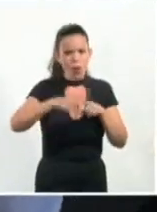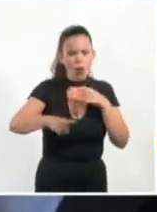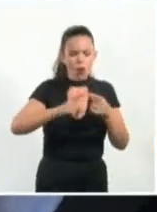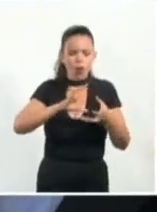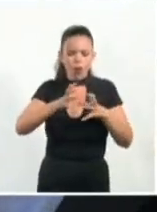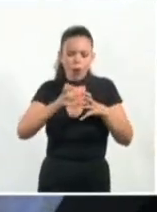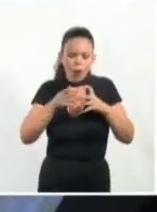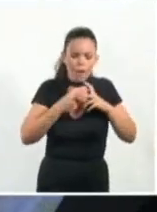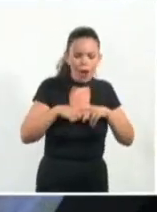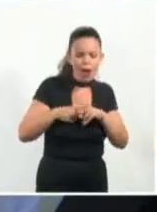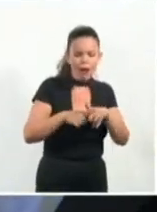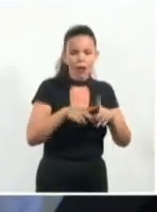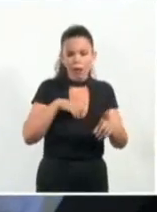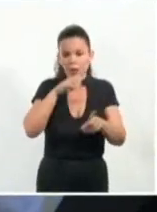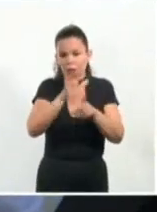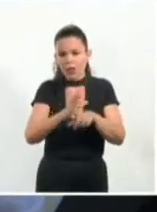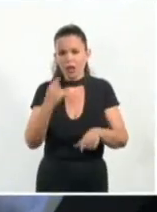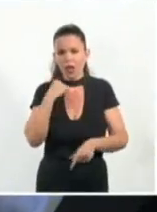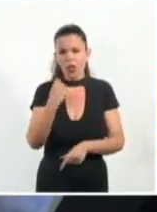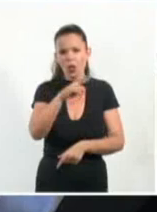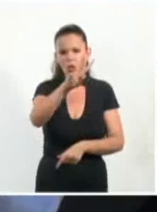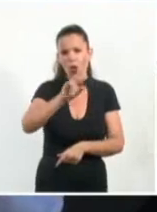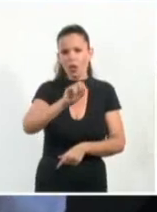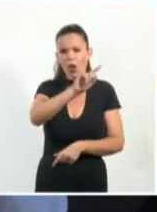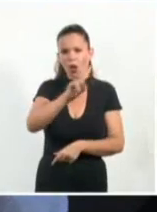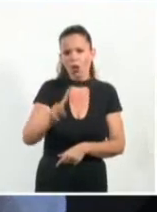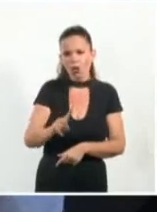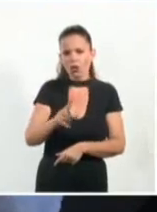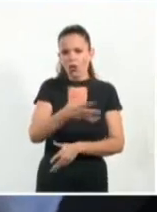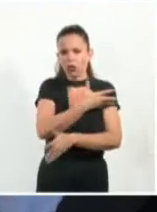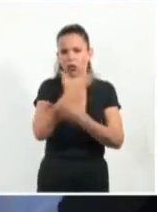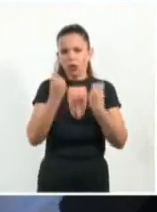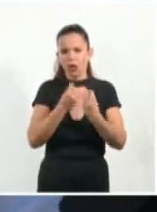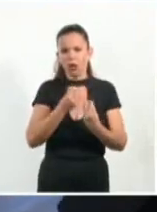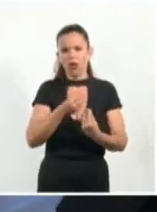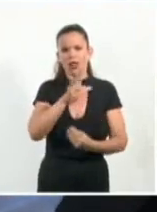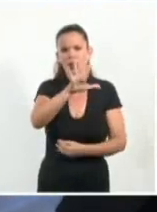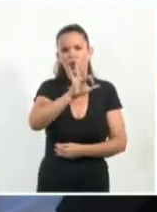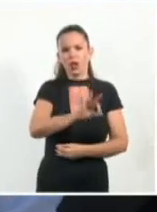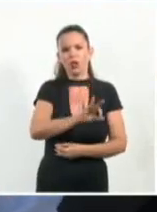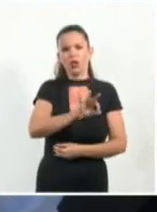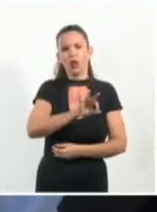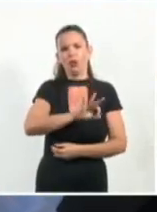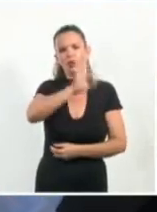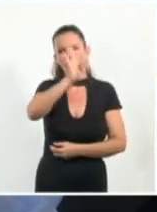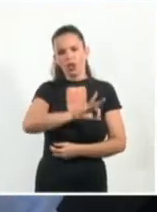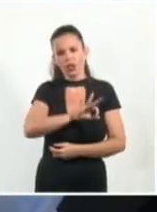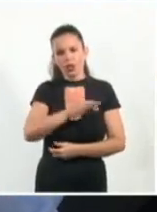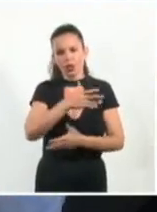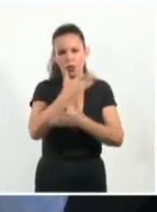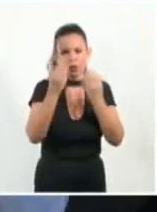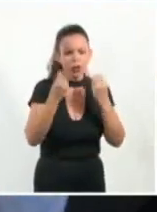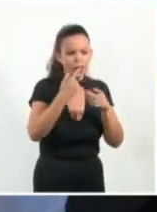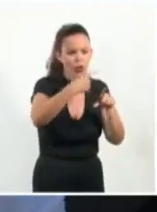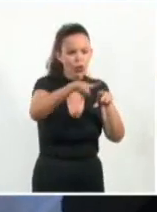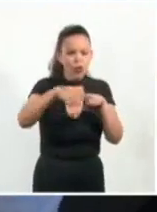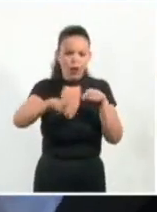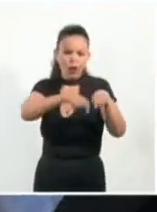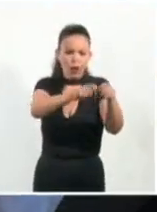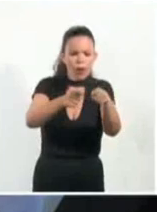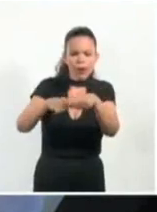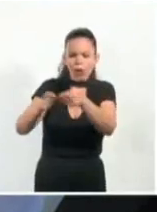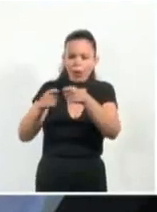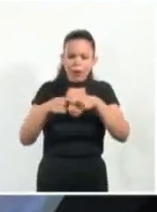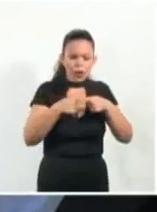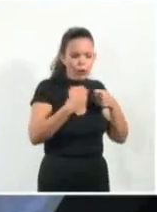programa en el 2011 las pérdidas estaban un 58 por ciento hoy todavía son altas las pérdidas porque estamos un 43 por ciento pero no cabe